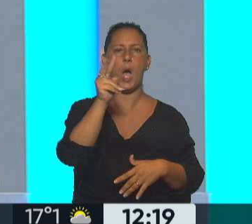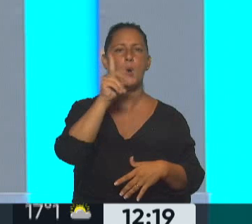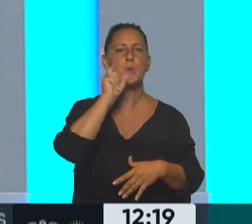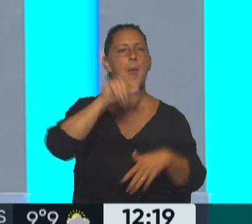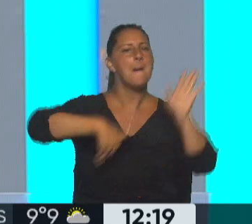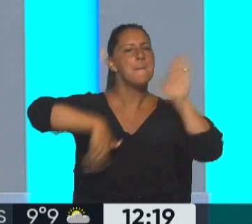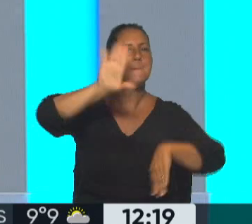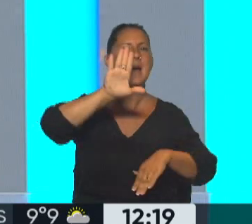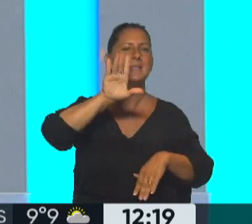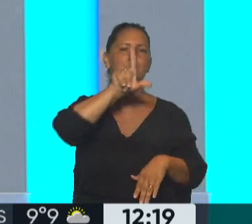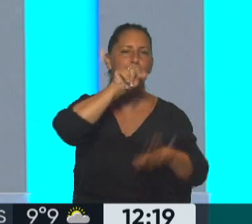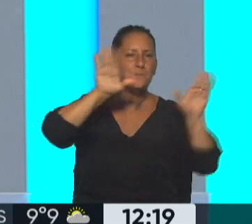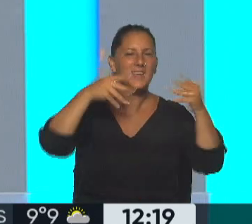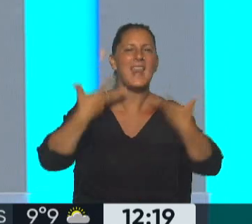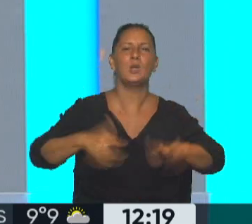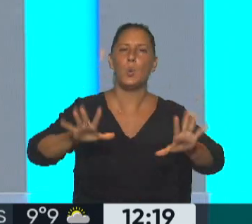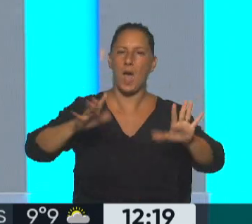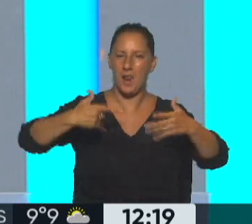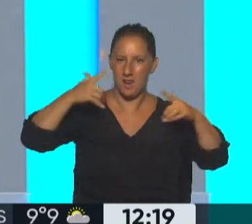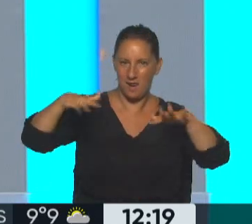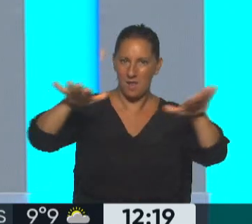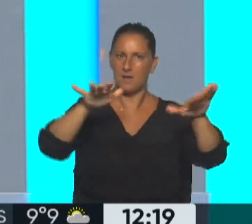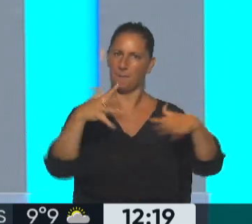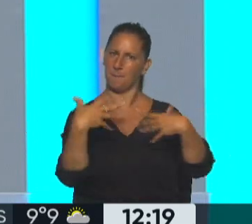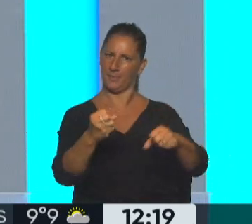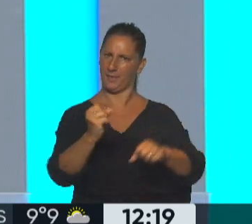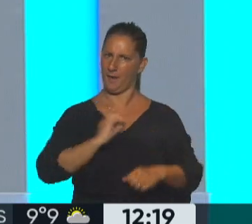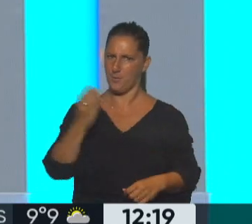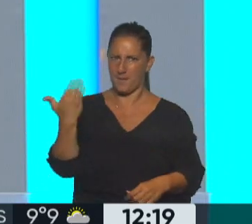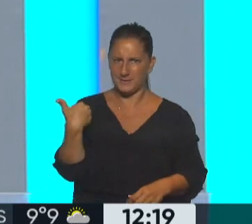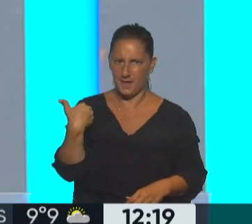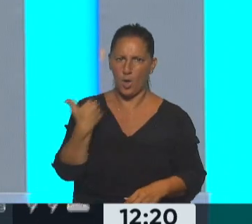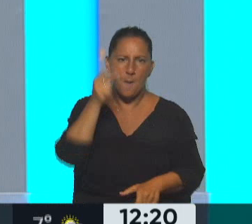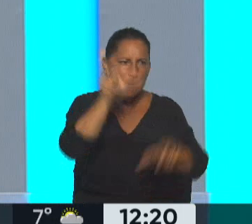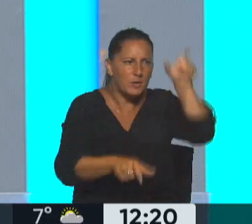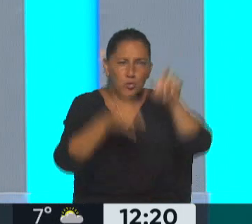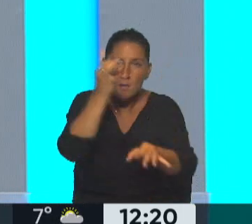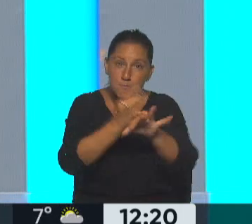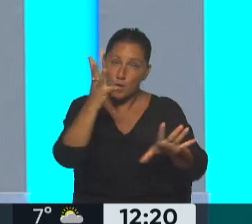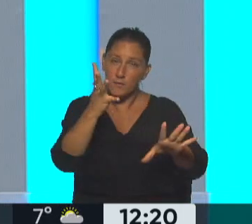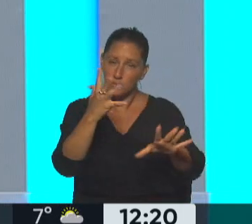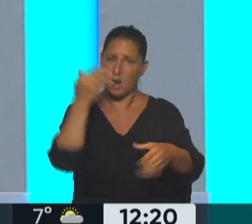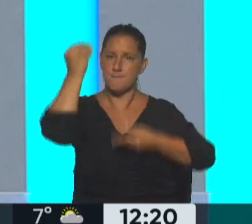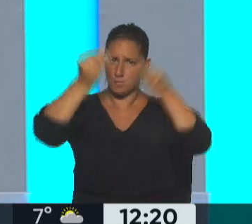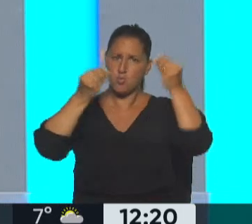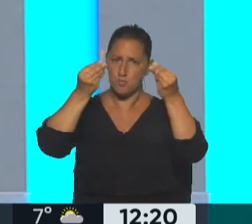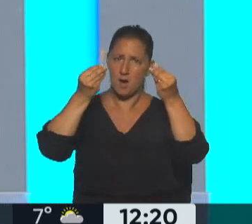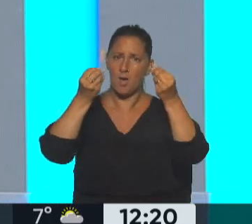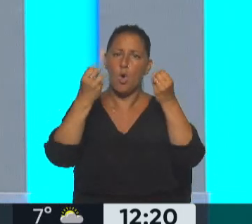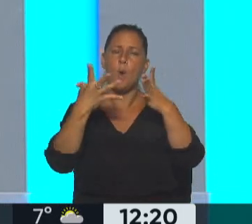silvestres, que lo vienen detectando desde el año pasado. Y los especialistas están muy preocupados porque en lugar de